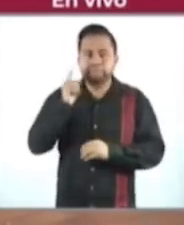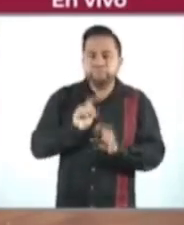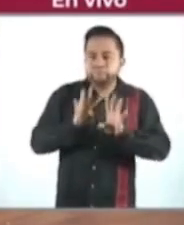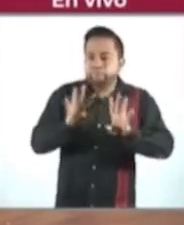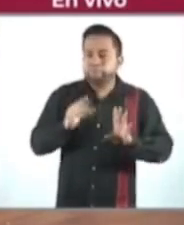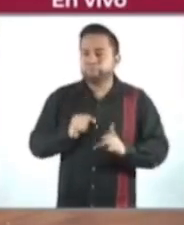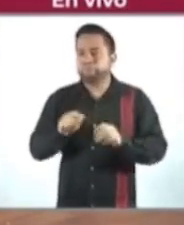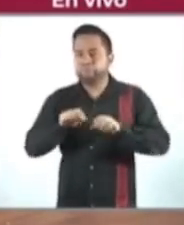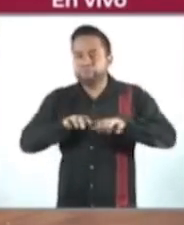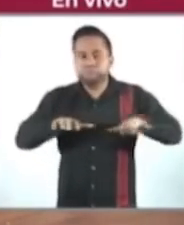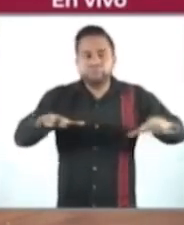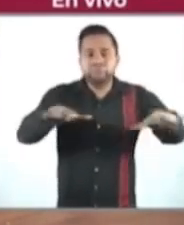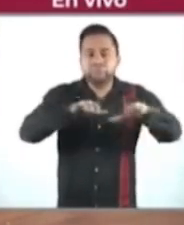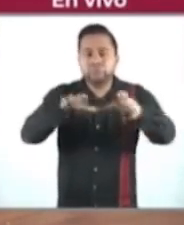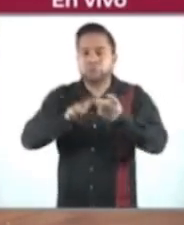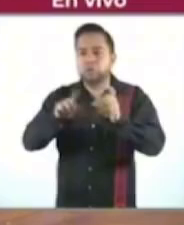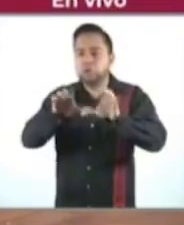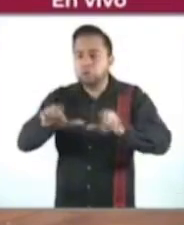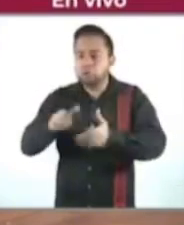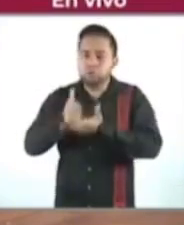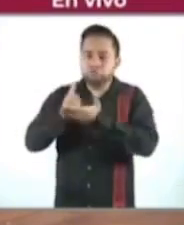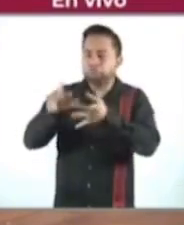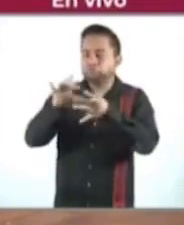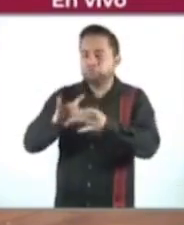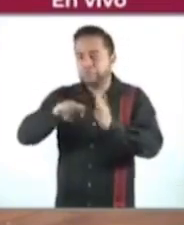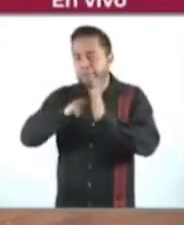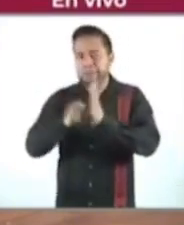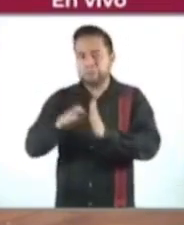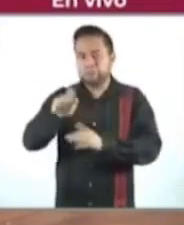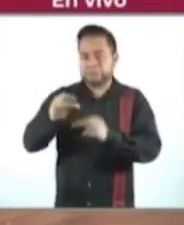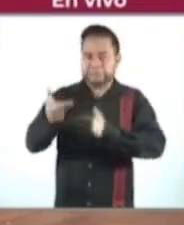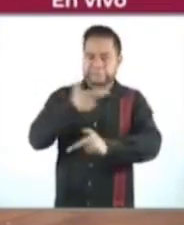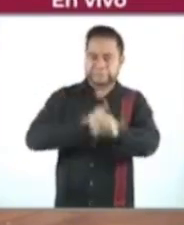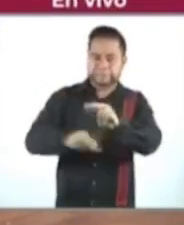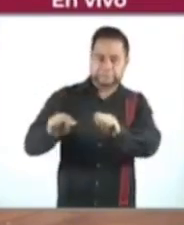desplegados en toda la costa de Oaxaca. Si nos regresamos tantito, por favor.